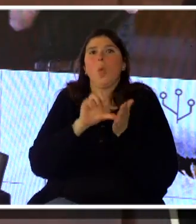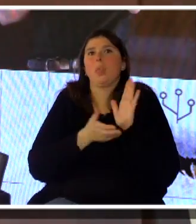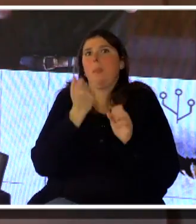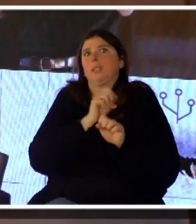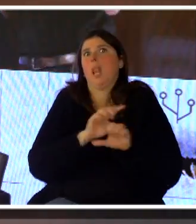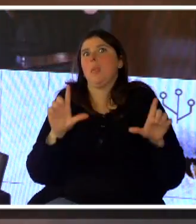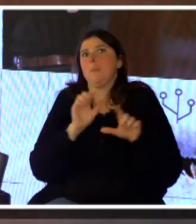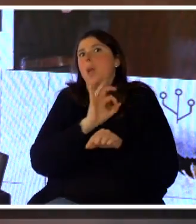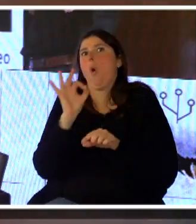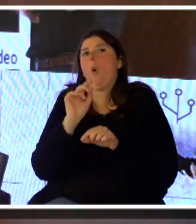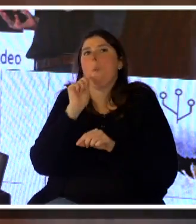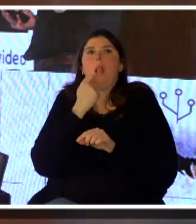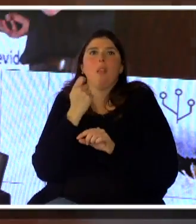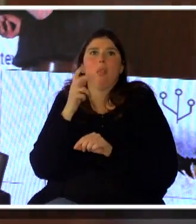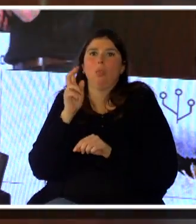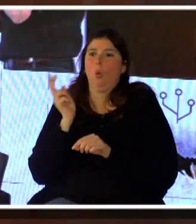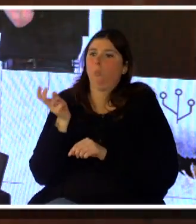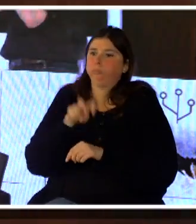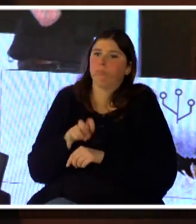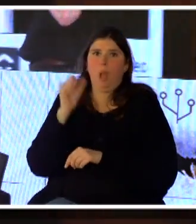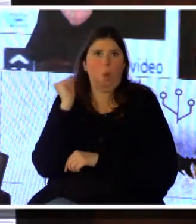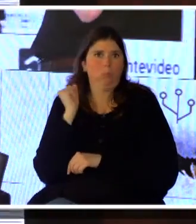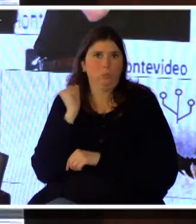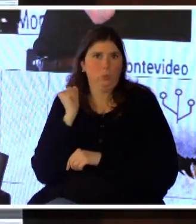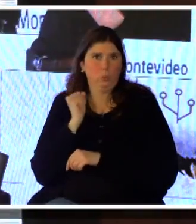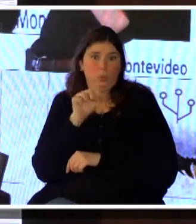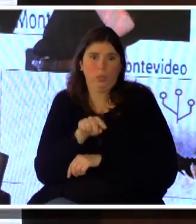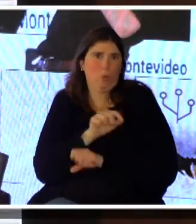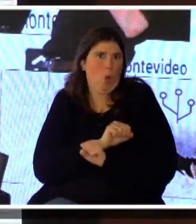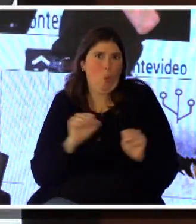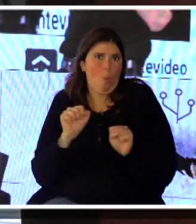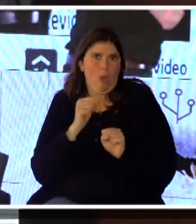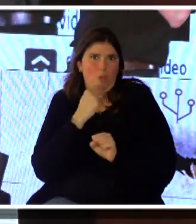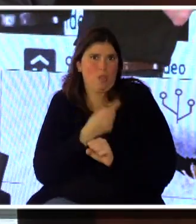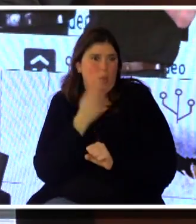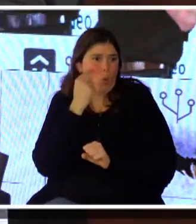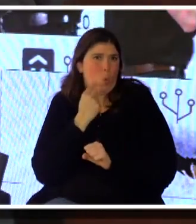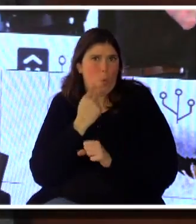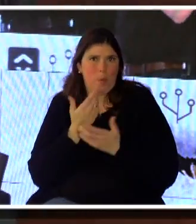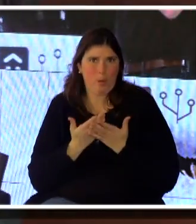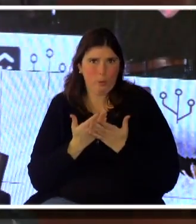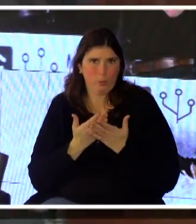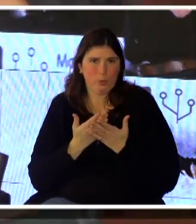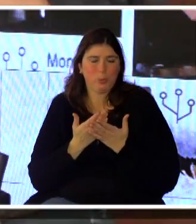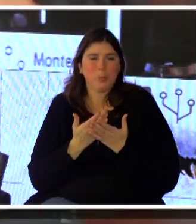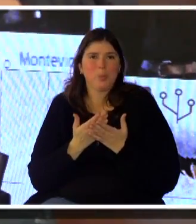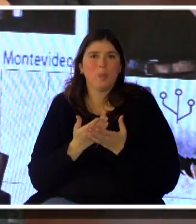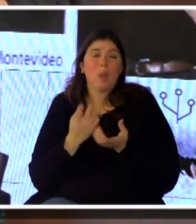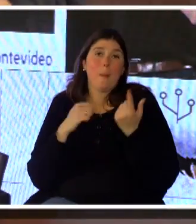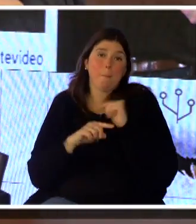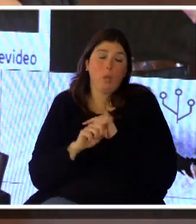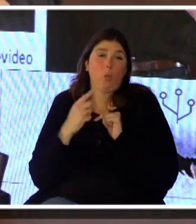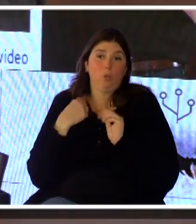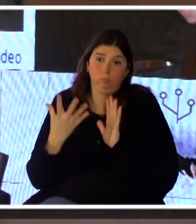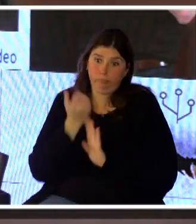andar en el ómnibus, o lo que fuere. Y una vez que consigo eso, que no es ya sencillo, tengo que ir